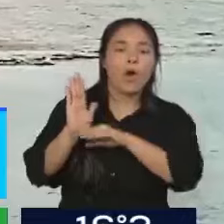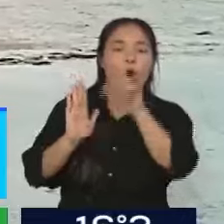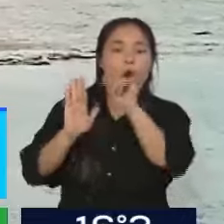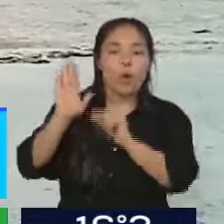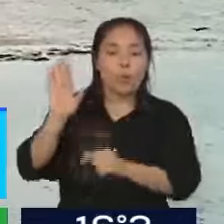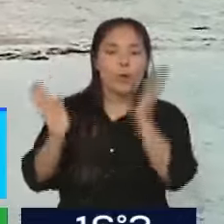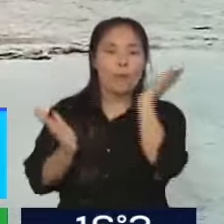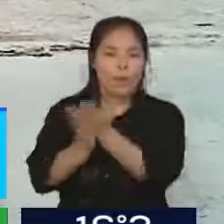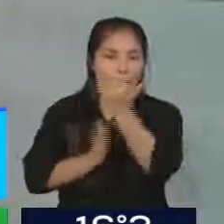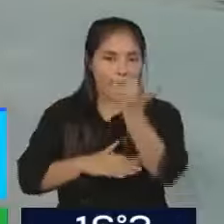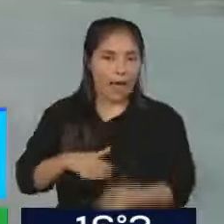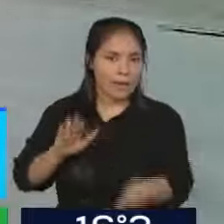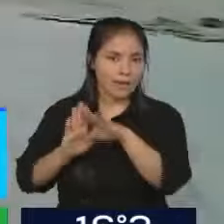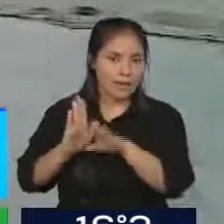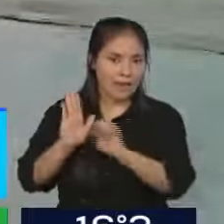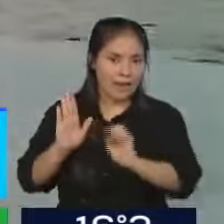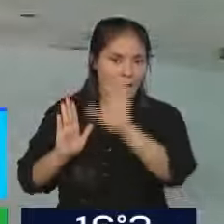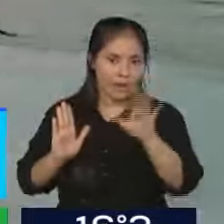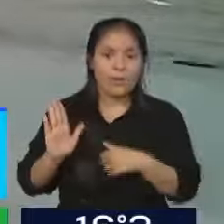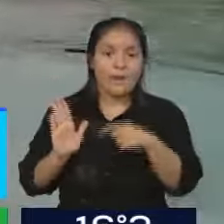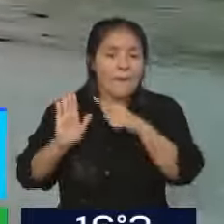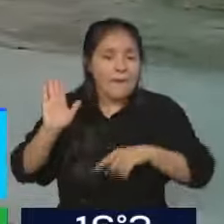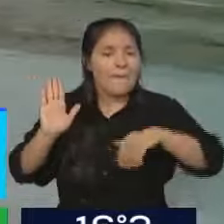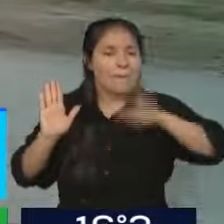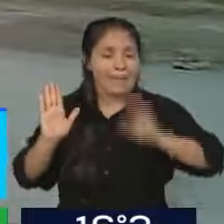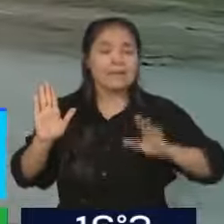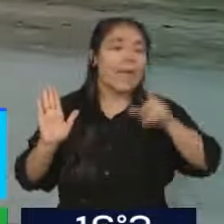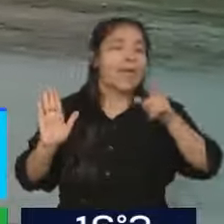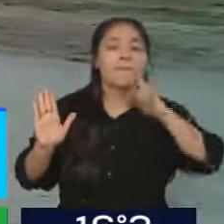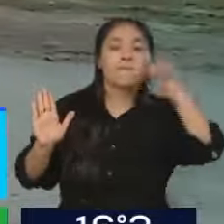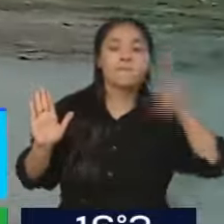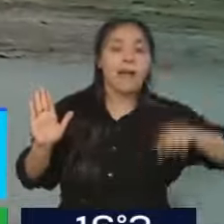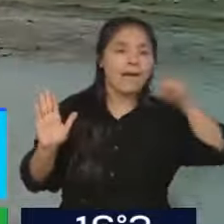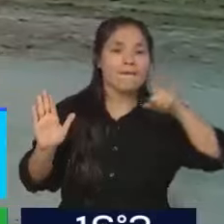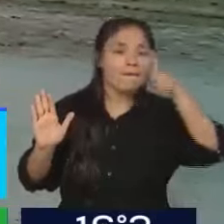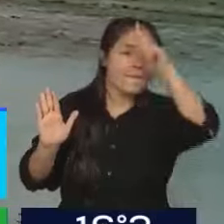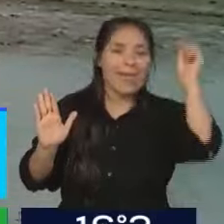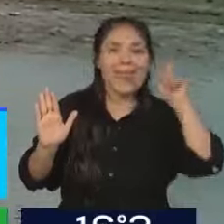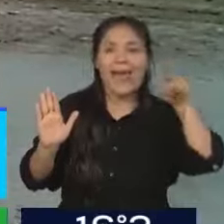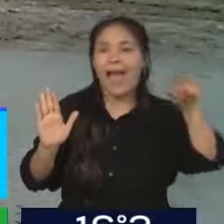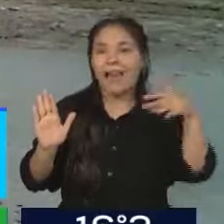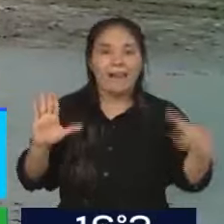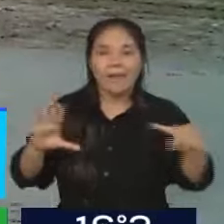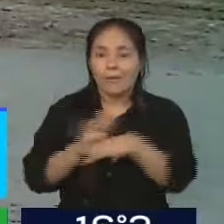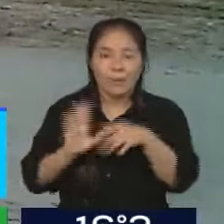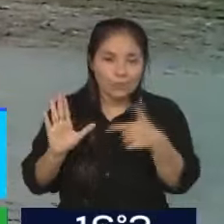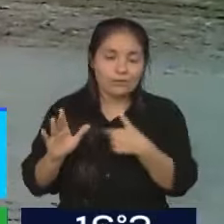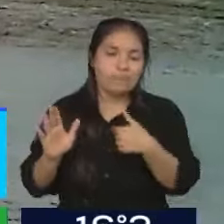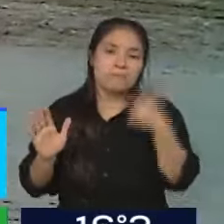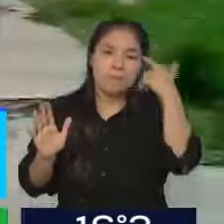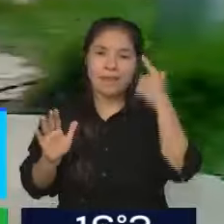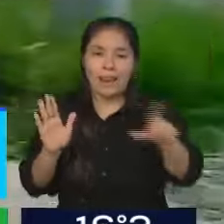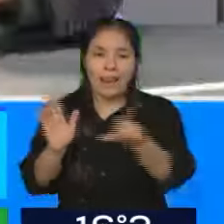La mayoría, te diría, son delitos federales. Pero está pensado para en un futuro, cuando exista una ley nacional